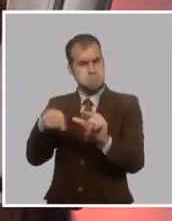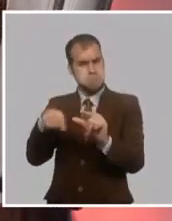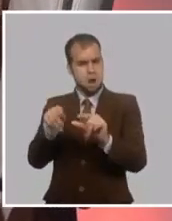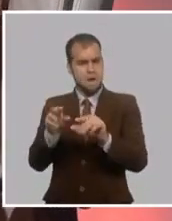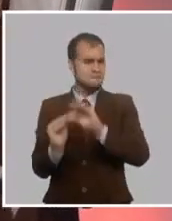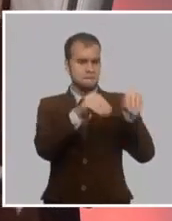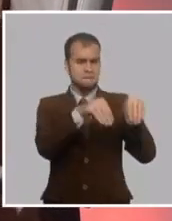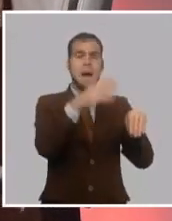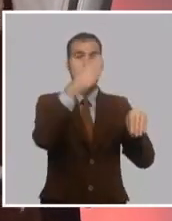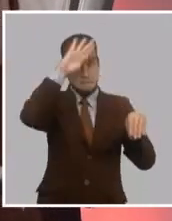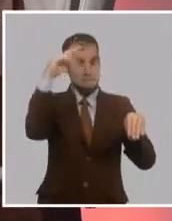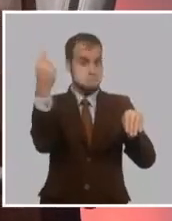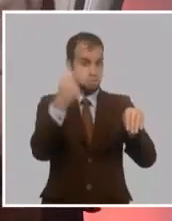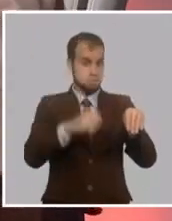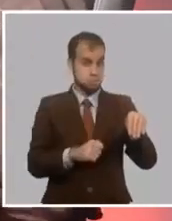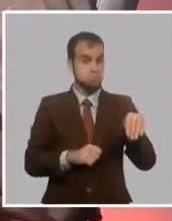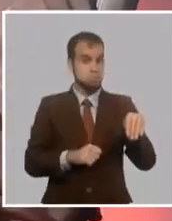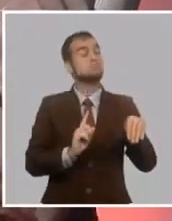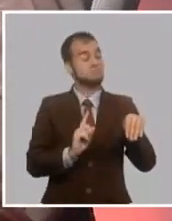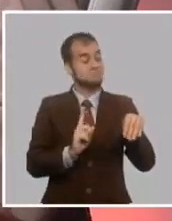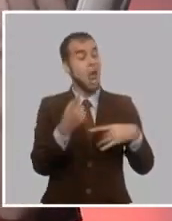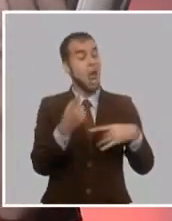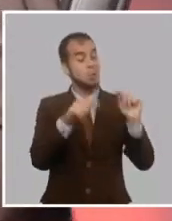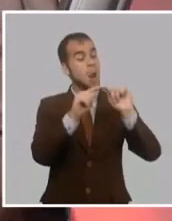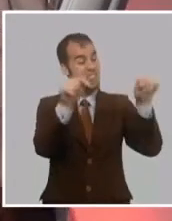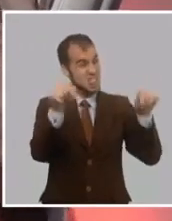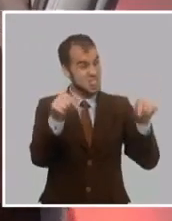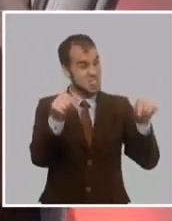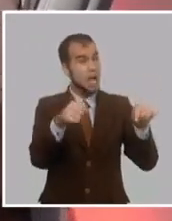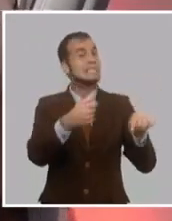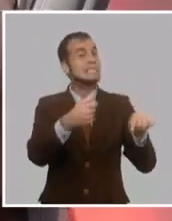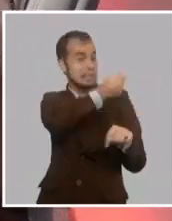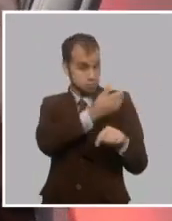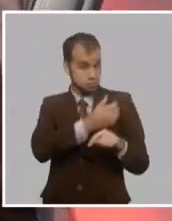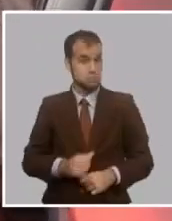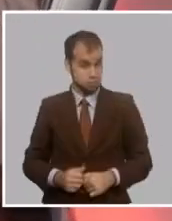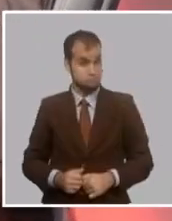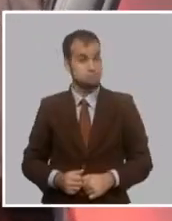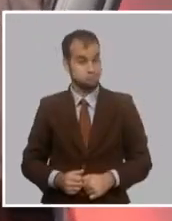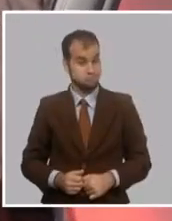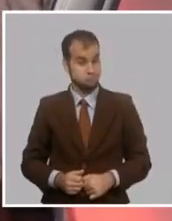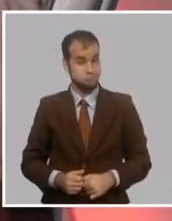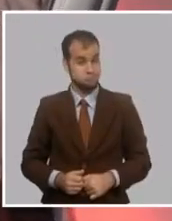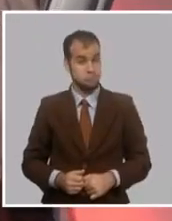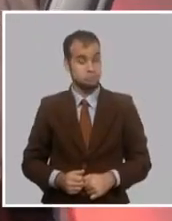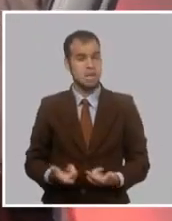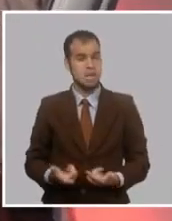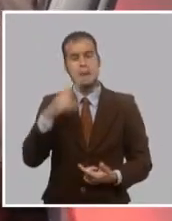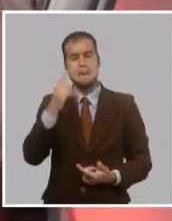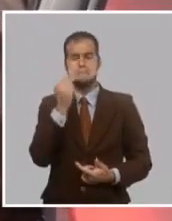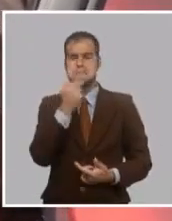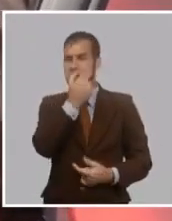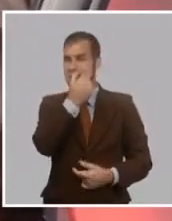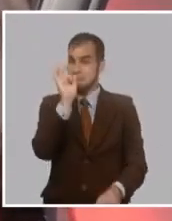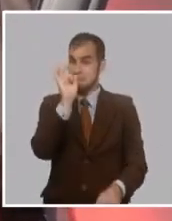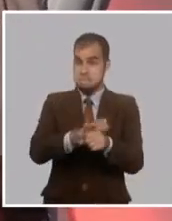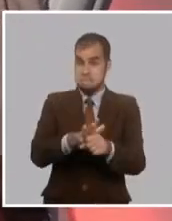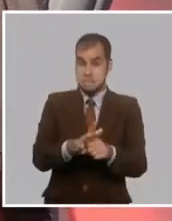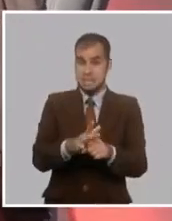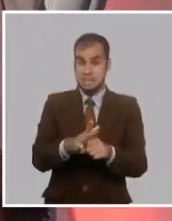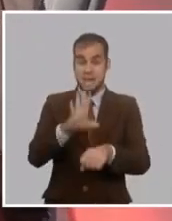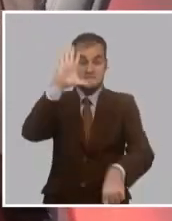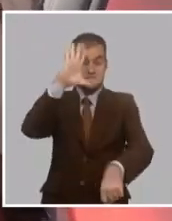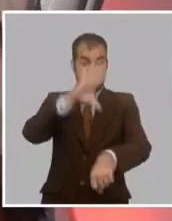cubanos y la presencia de traidores cubanos. primer tropiezo de Martí, el primer enfrentamiento político que le cuesta esta cárcel,